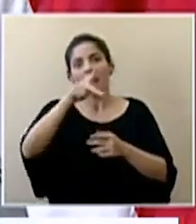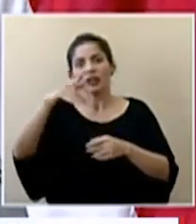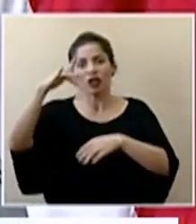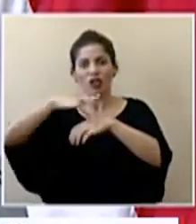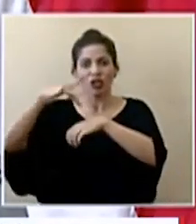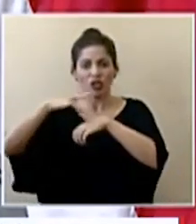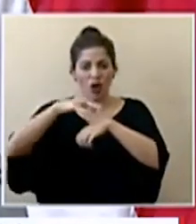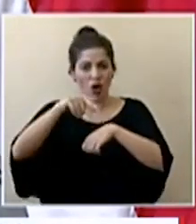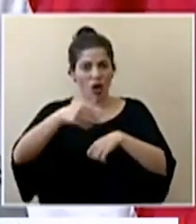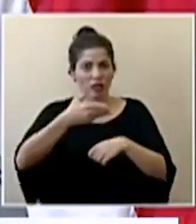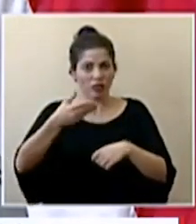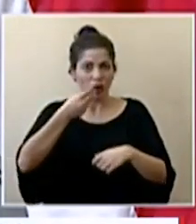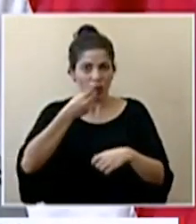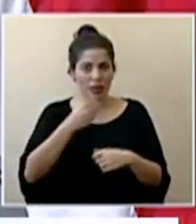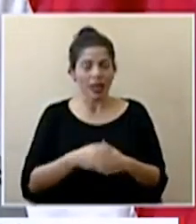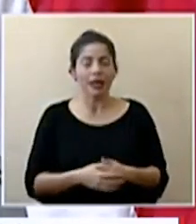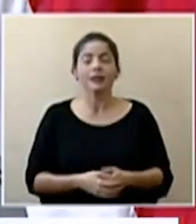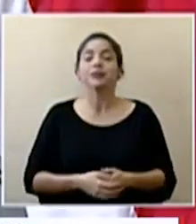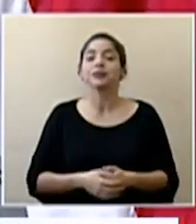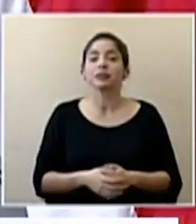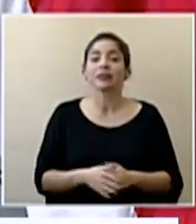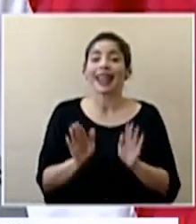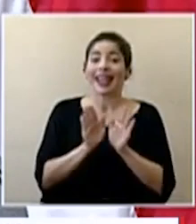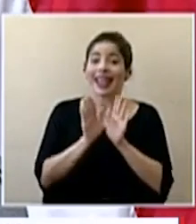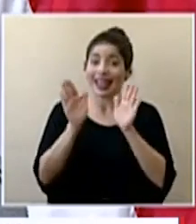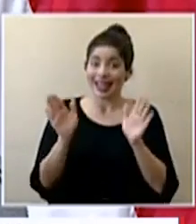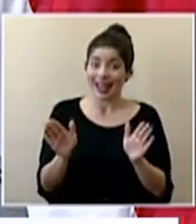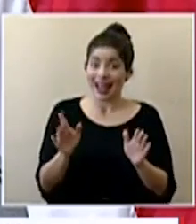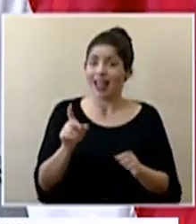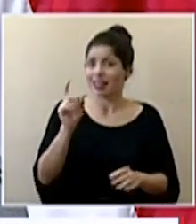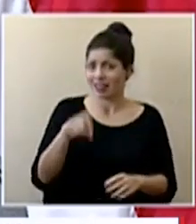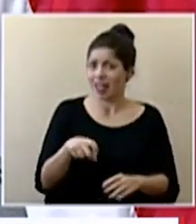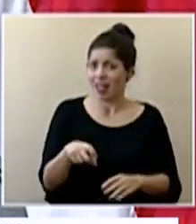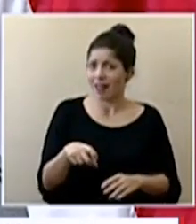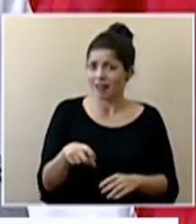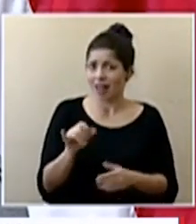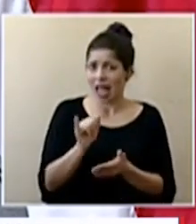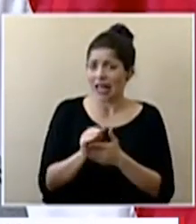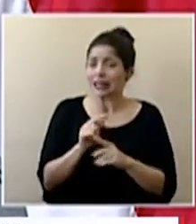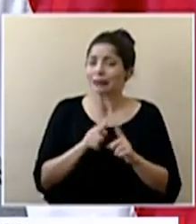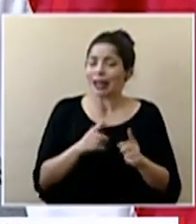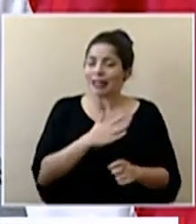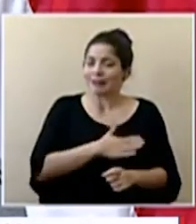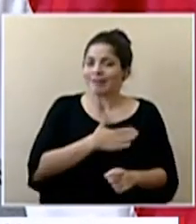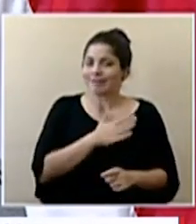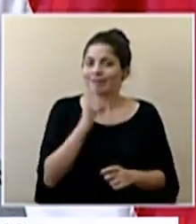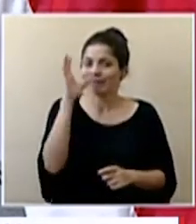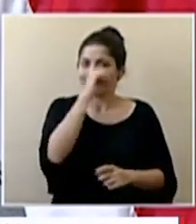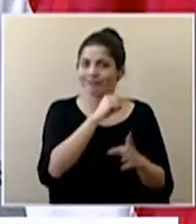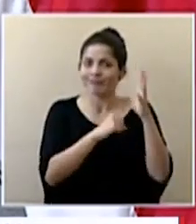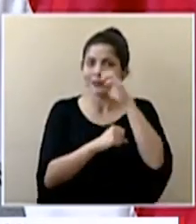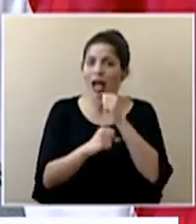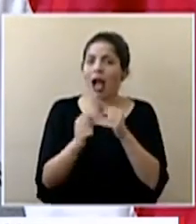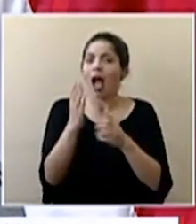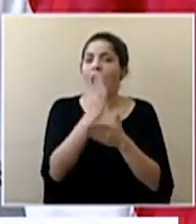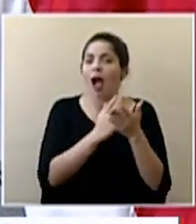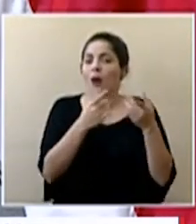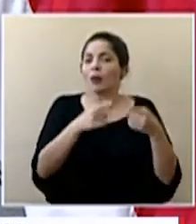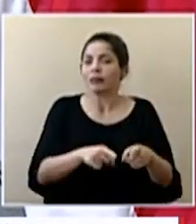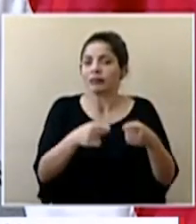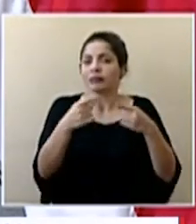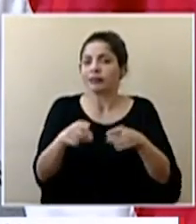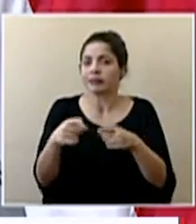toquen este contenido? Sí en términos generales debería ser así sin embargo lamentablemente hemos tenido algún tipo de casos